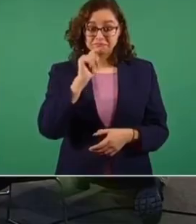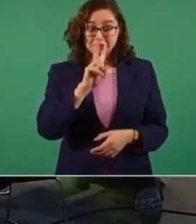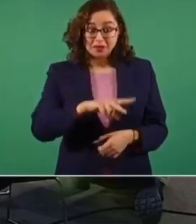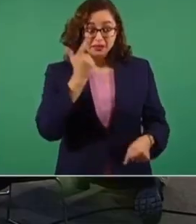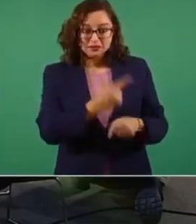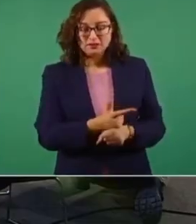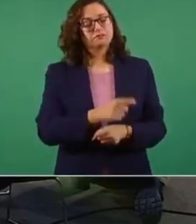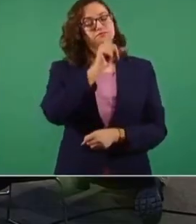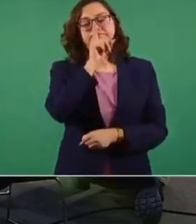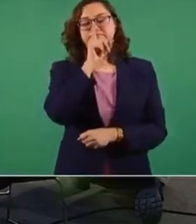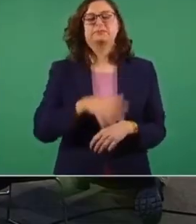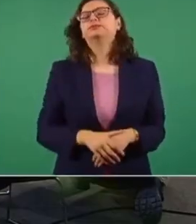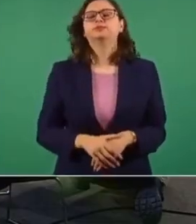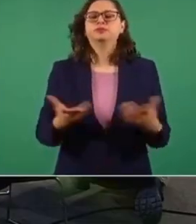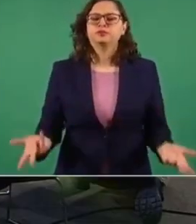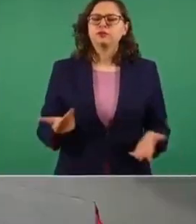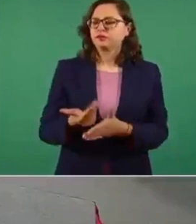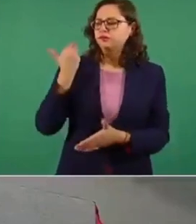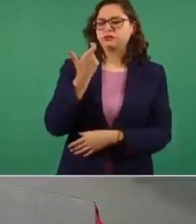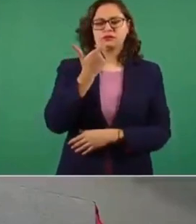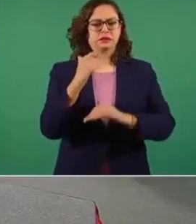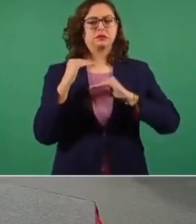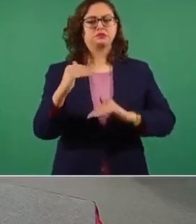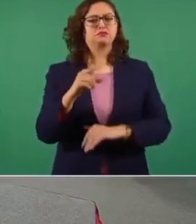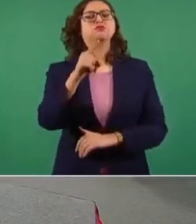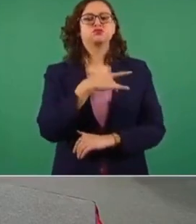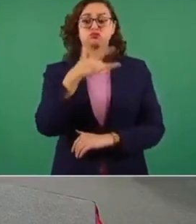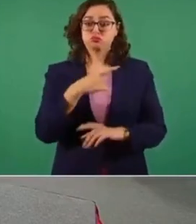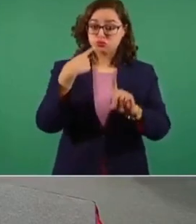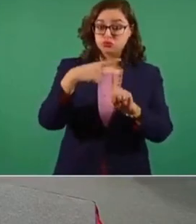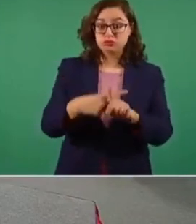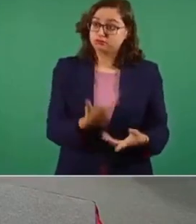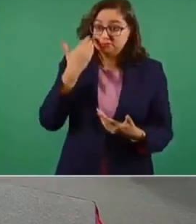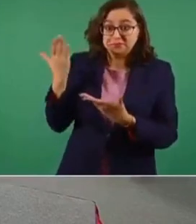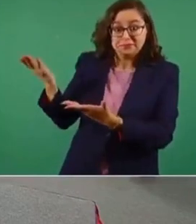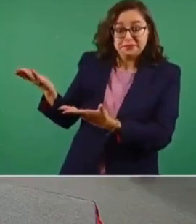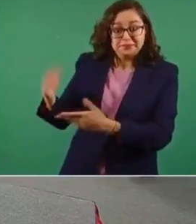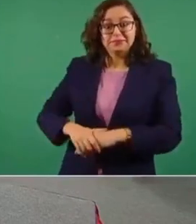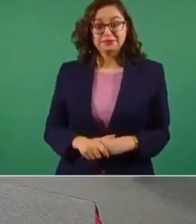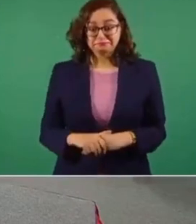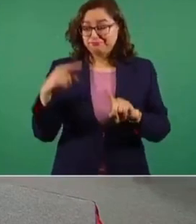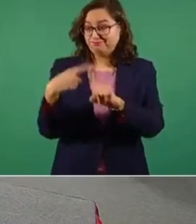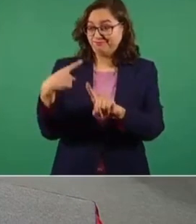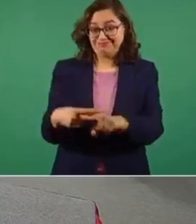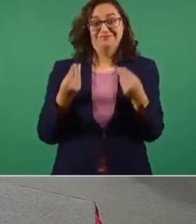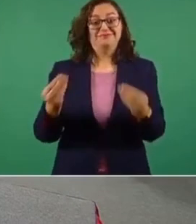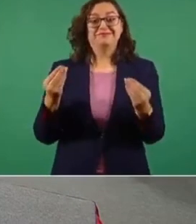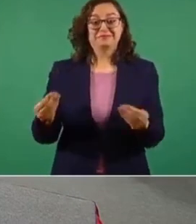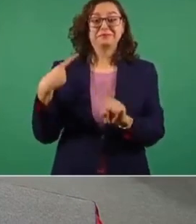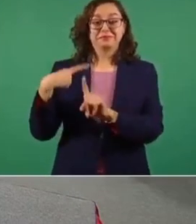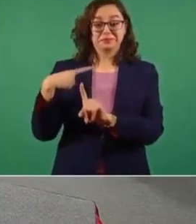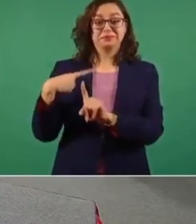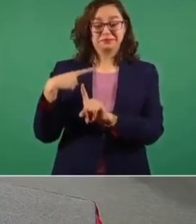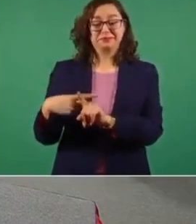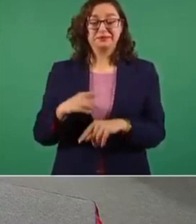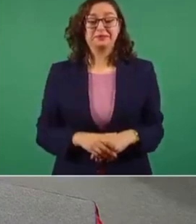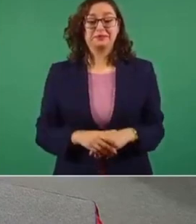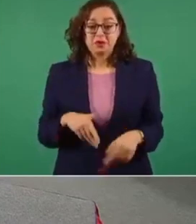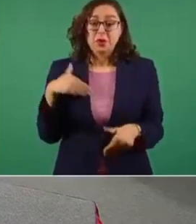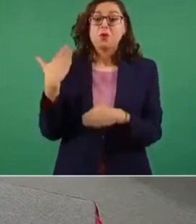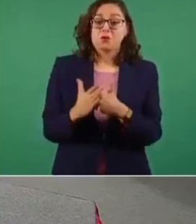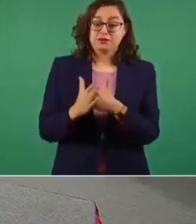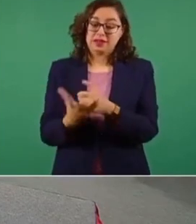social. ¿Tu balance a unos días de que se fijaron estos topes máximos es positivo? Es esto, muy positivo. Y esto se va a complementar